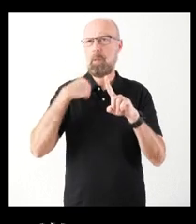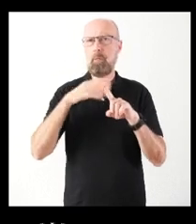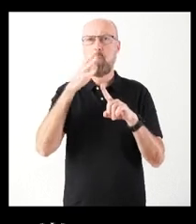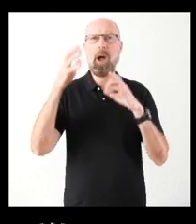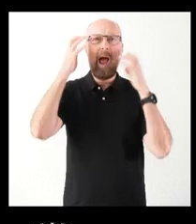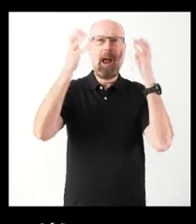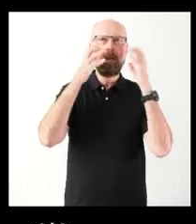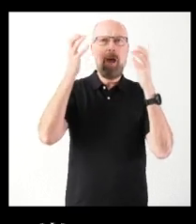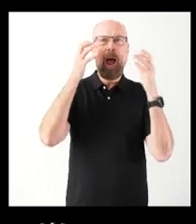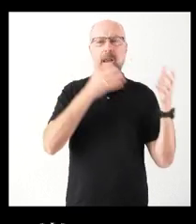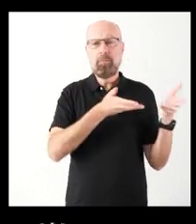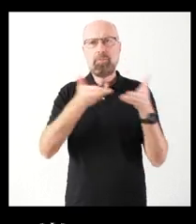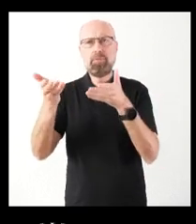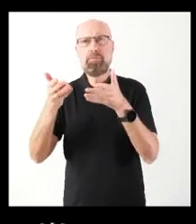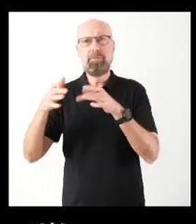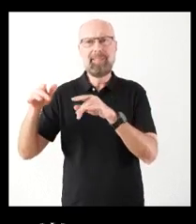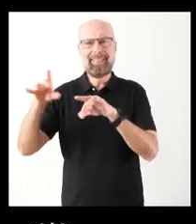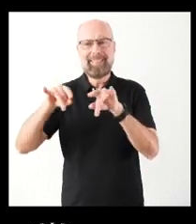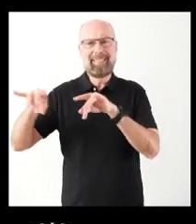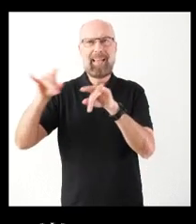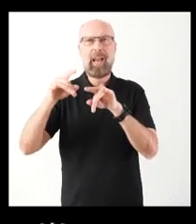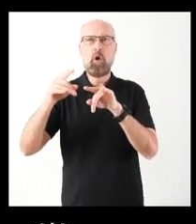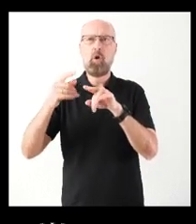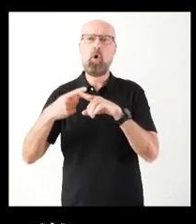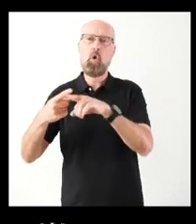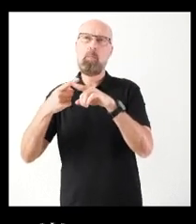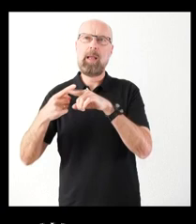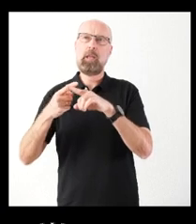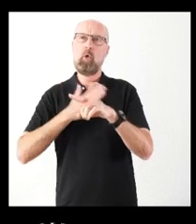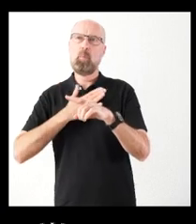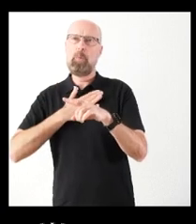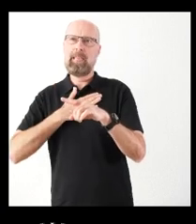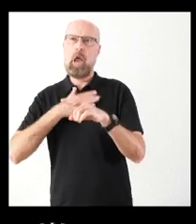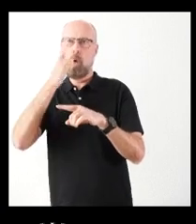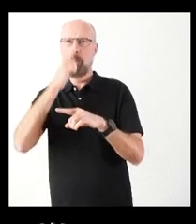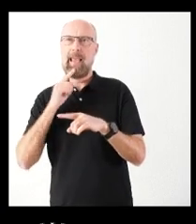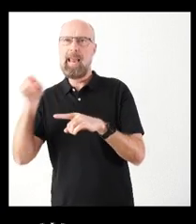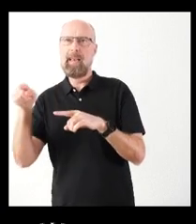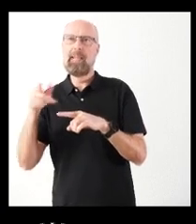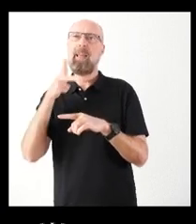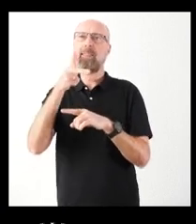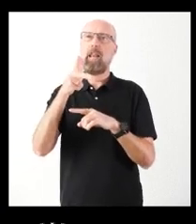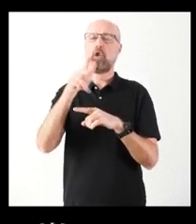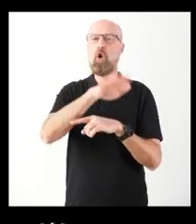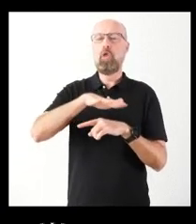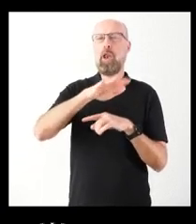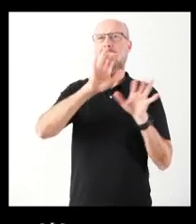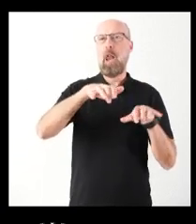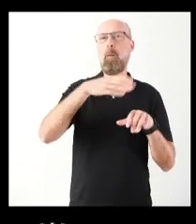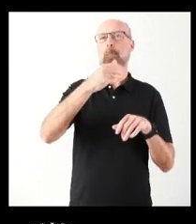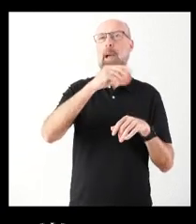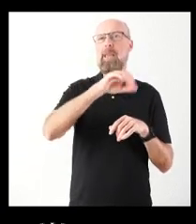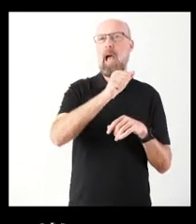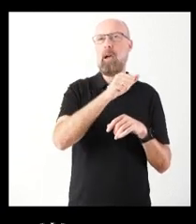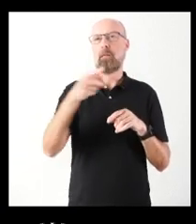los pastos que comparten el propietario, es Mieres, con los que tienen los derechos, que es la comarca de Bavia, que es León. Y